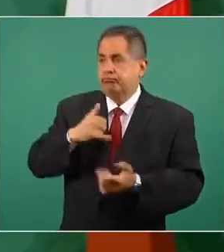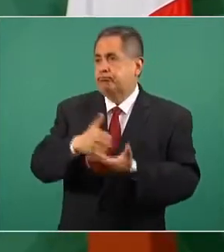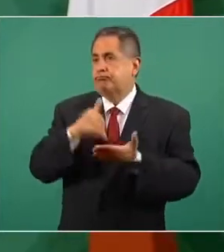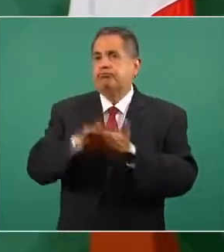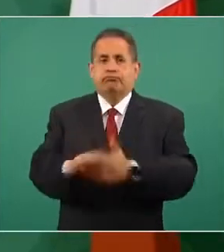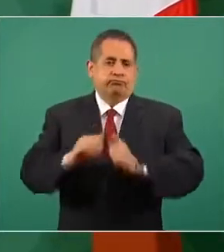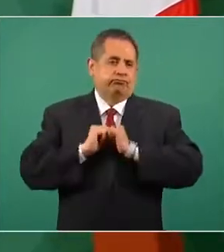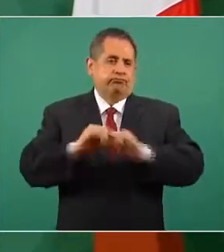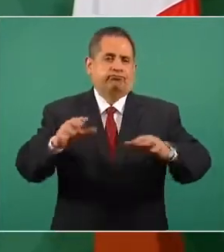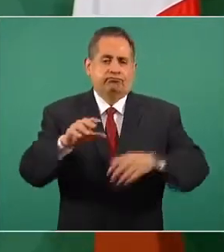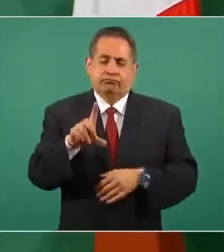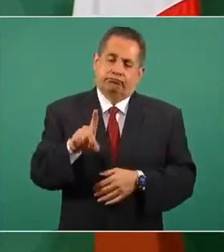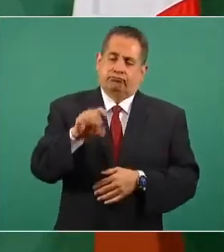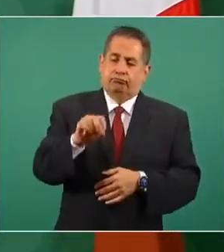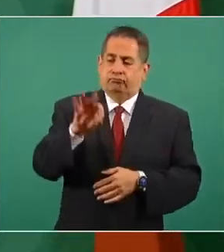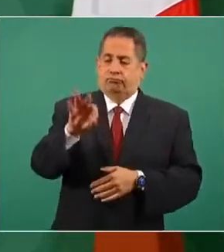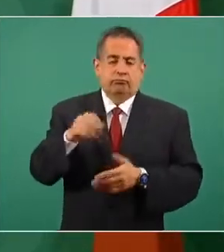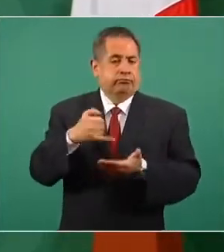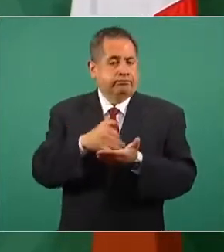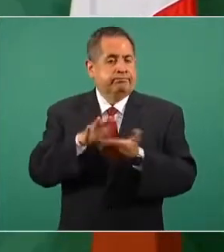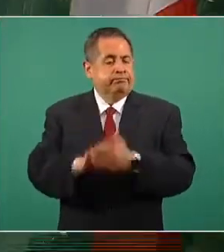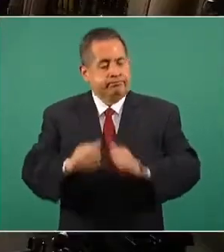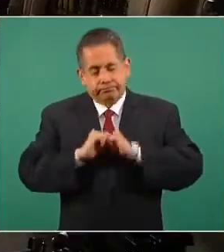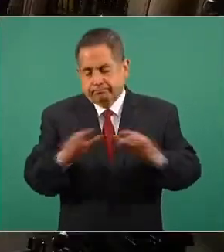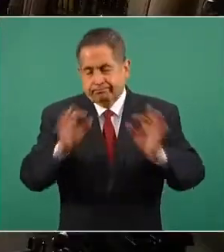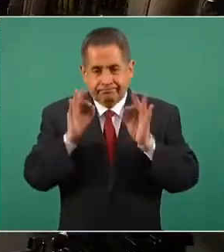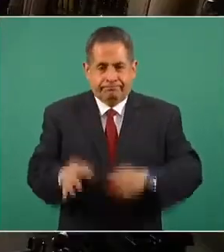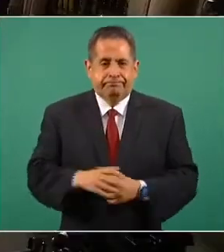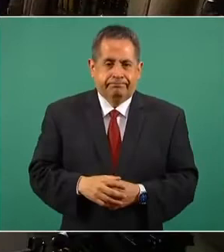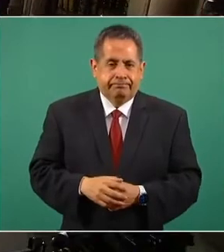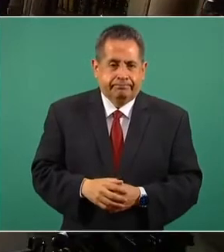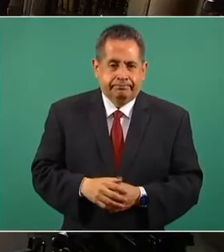Oficial de la Federación. Por lo que antes sería todo. Muchas gracias.